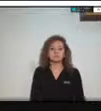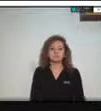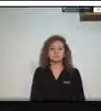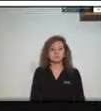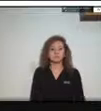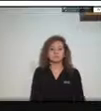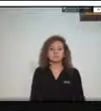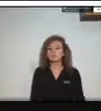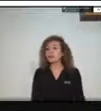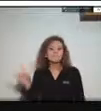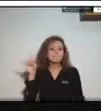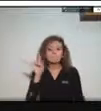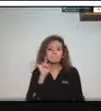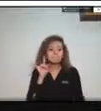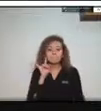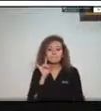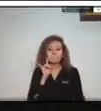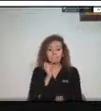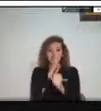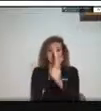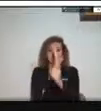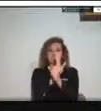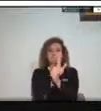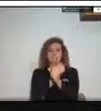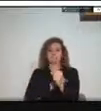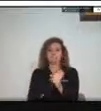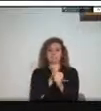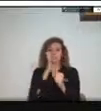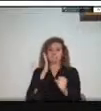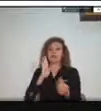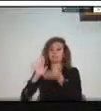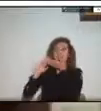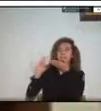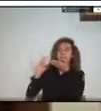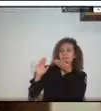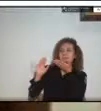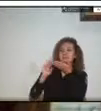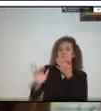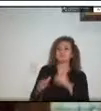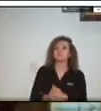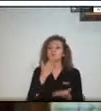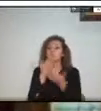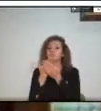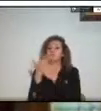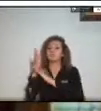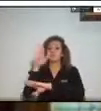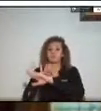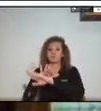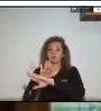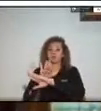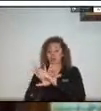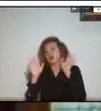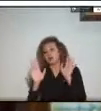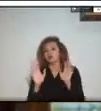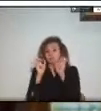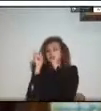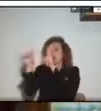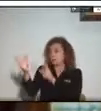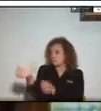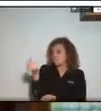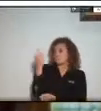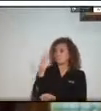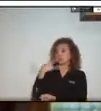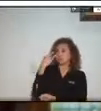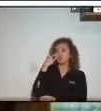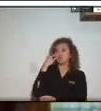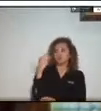no le escuchamos tiene a encender el audio por favor ya muy buenas tardes nuevamente esa es una muy buena pregunta